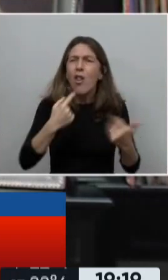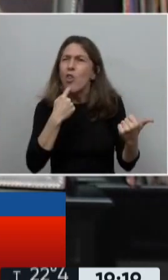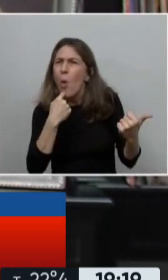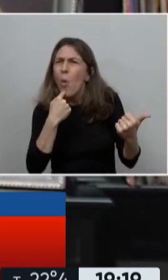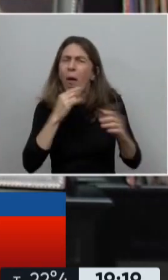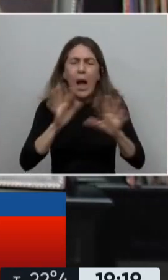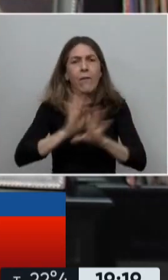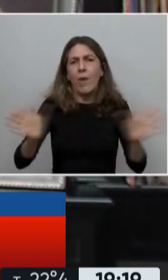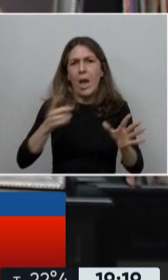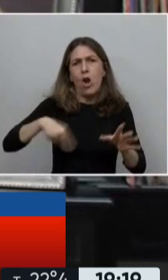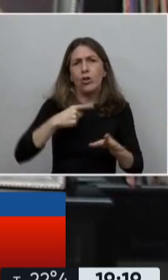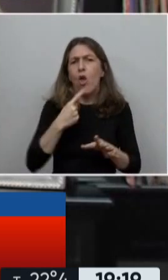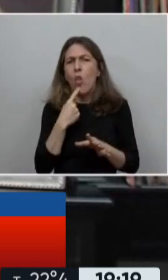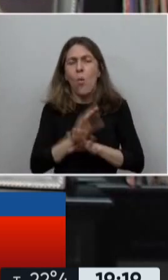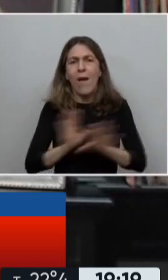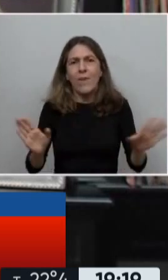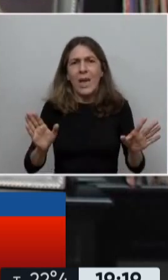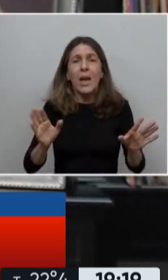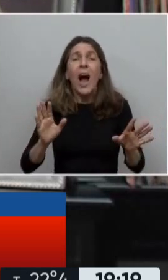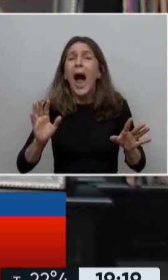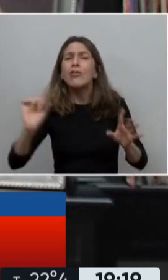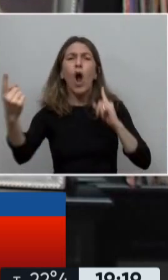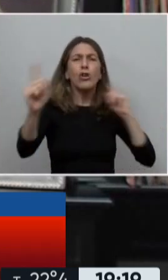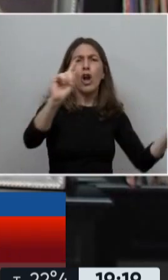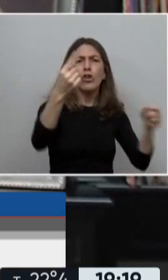se terminó. Nadie se salva solo.